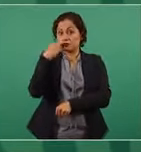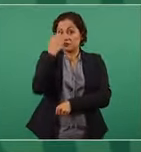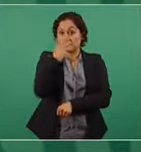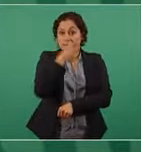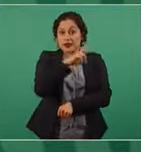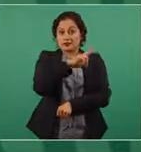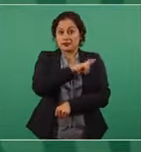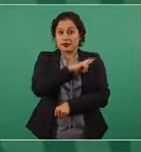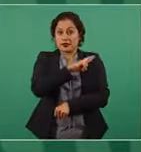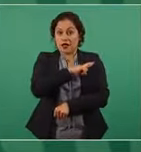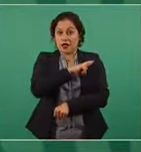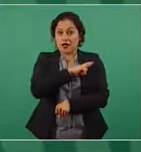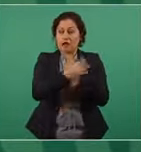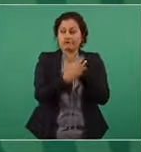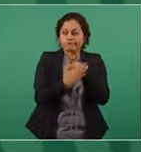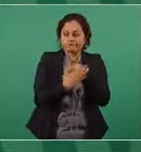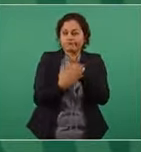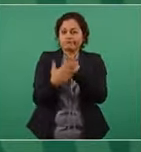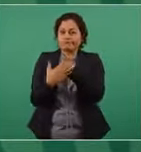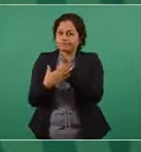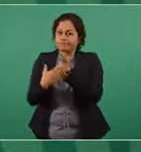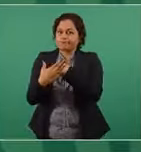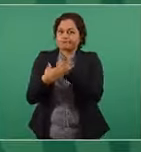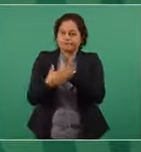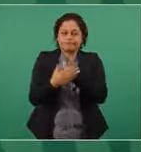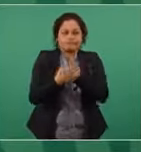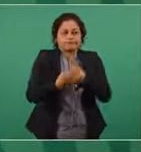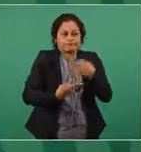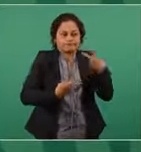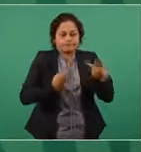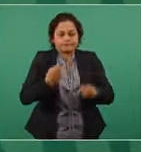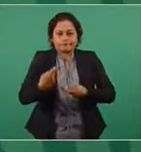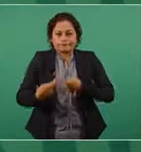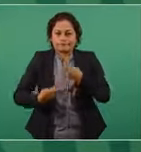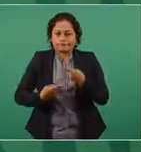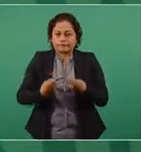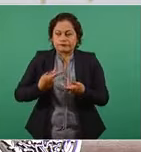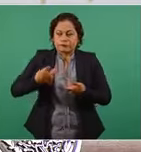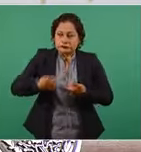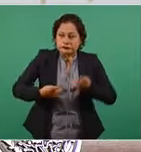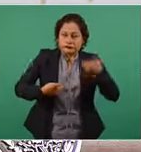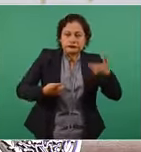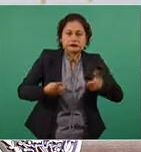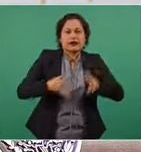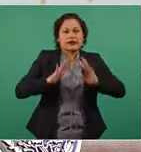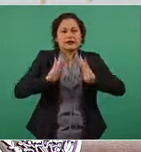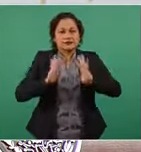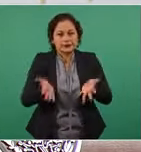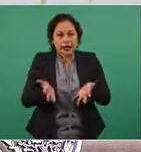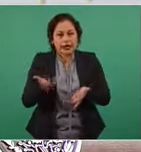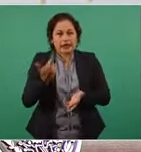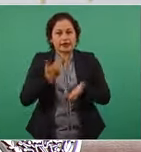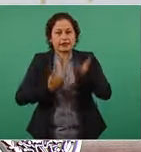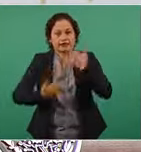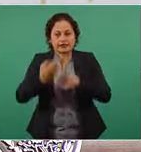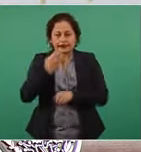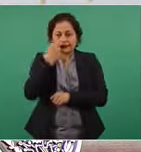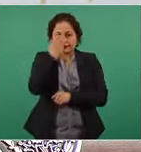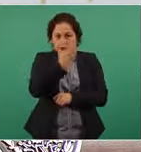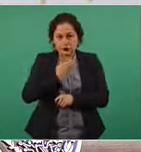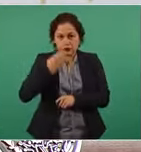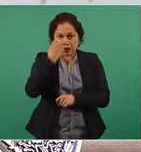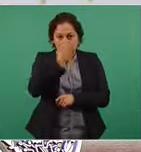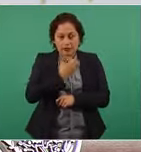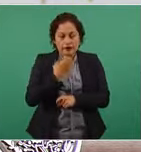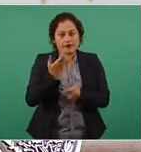que me han estado solicitando, el que se reinicien